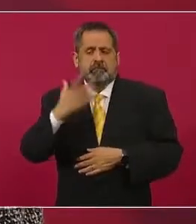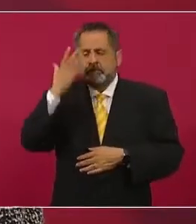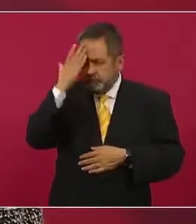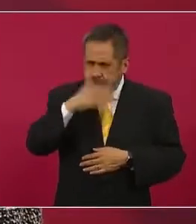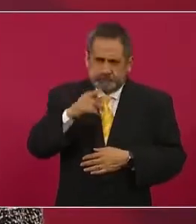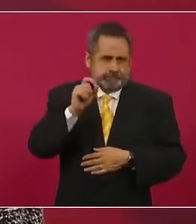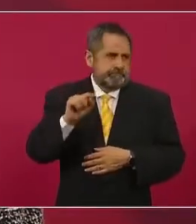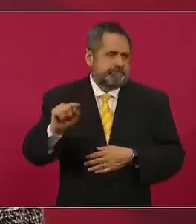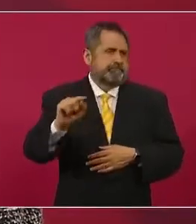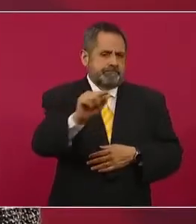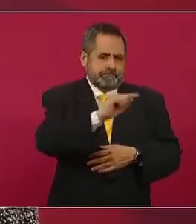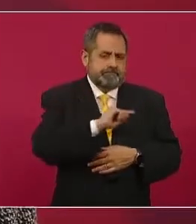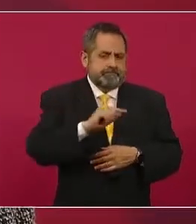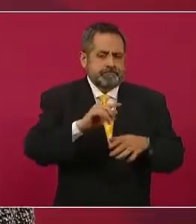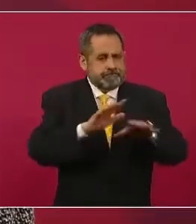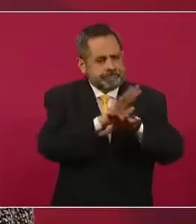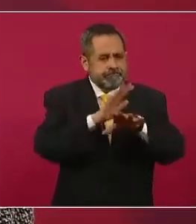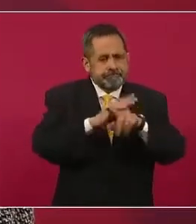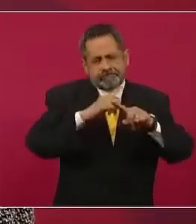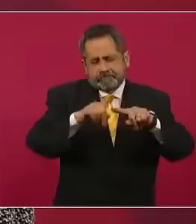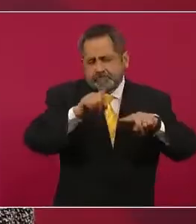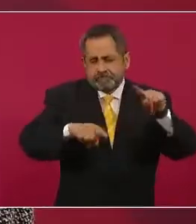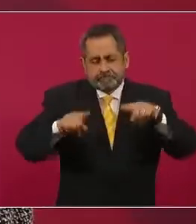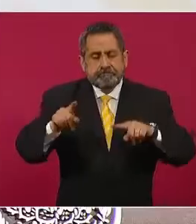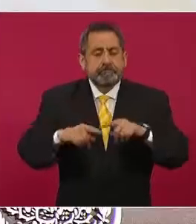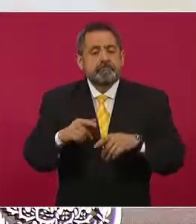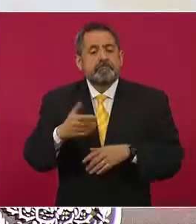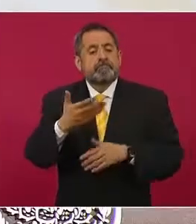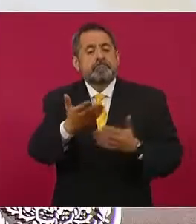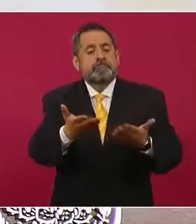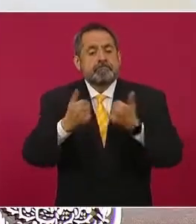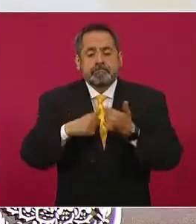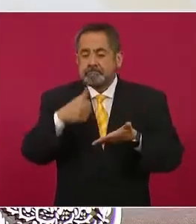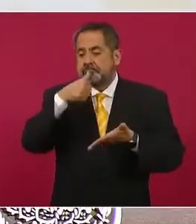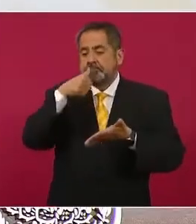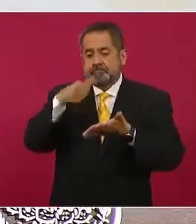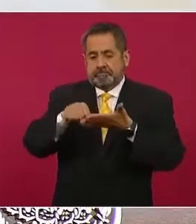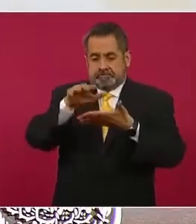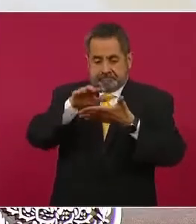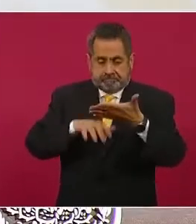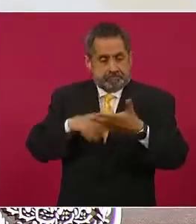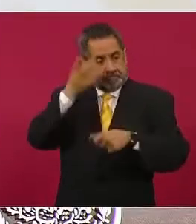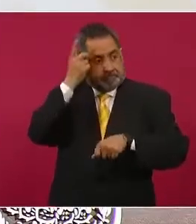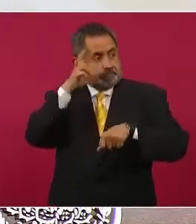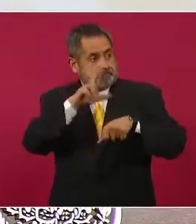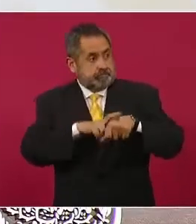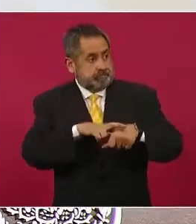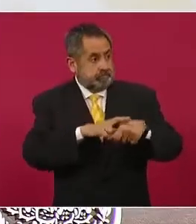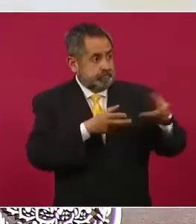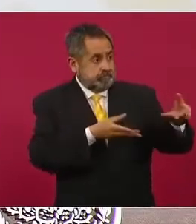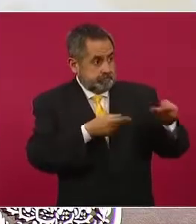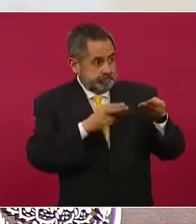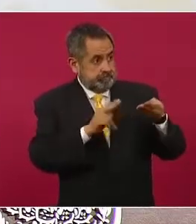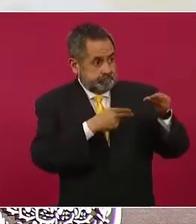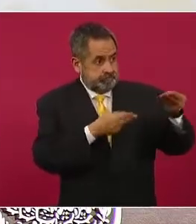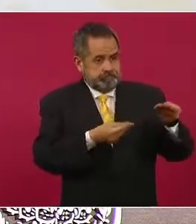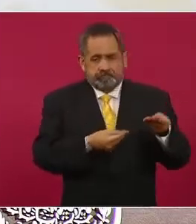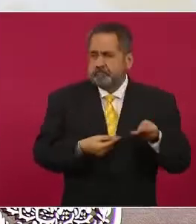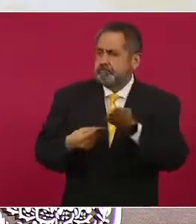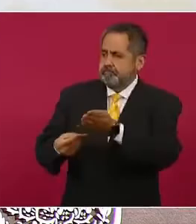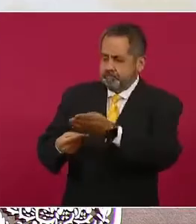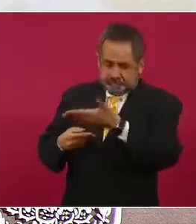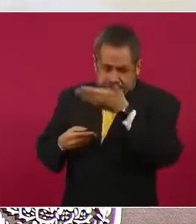ahí hay cambios a veces en cada ciclo escolar, se les solicita llevar carta suscrita por el director de la escuela que lo acredite